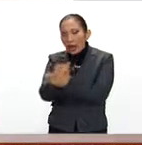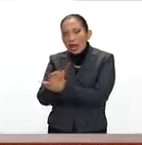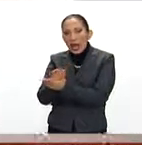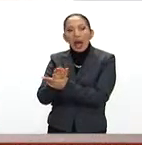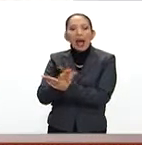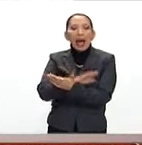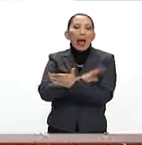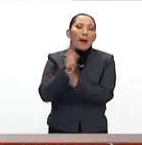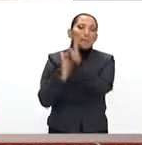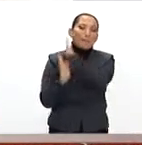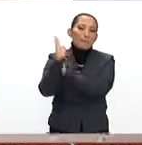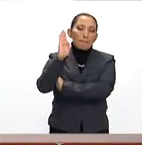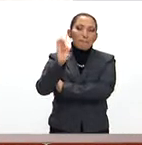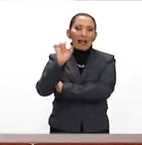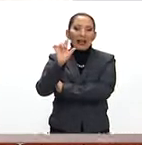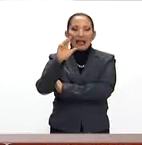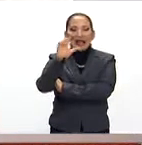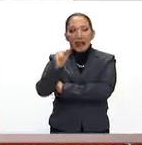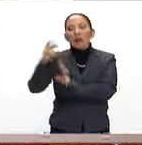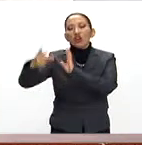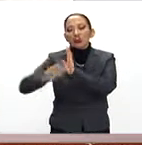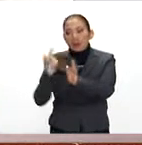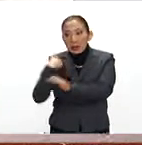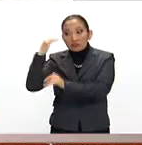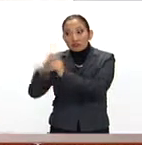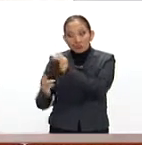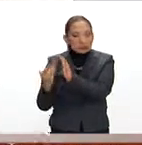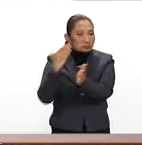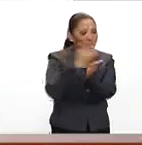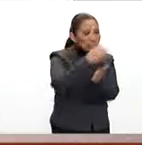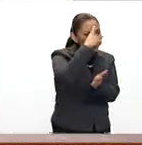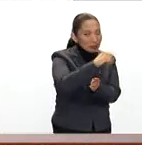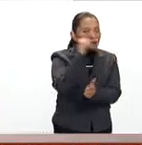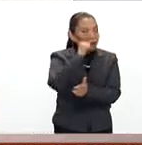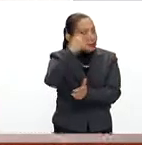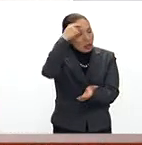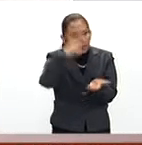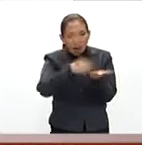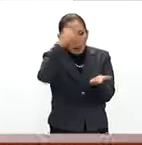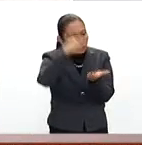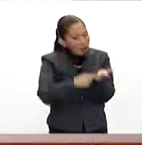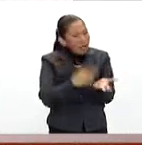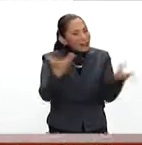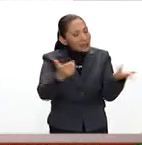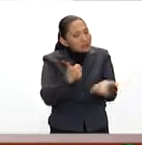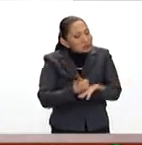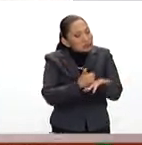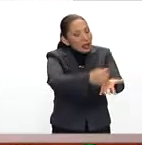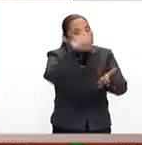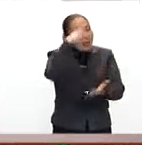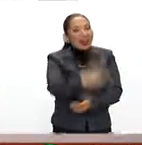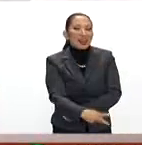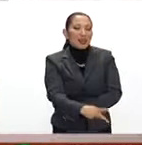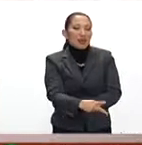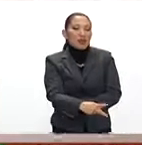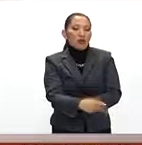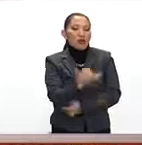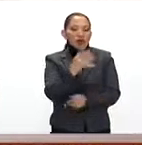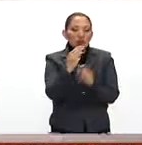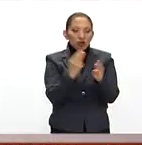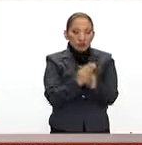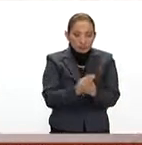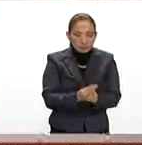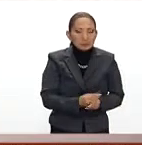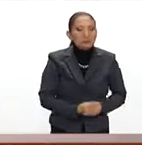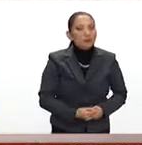hecho a uno de los cofundadores de Gassen, regresé a México, estuve colaborando con IESEC